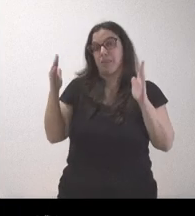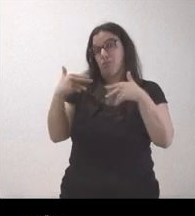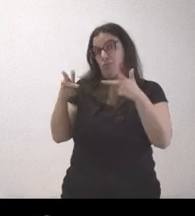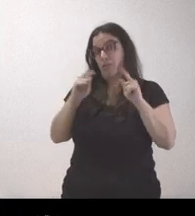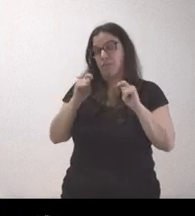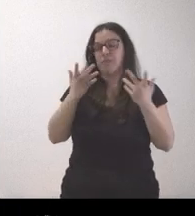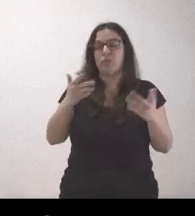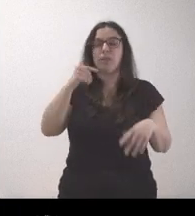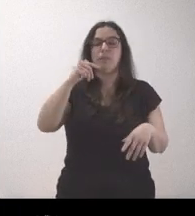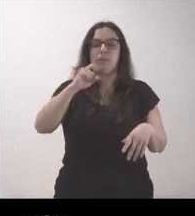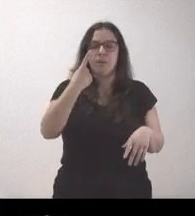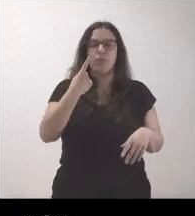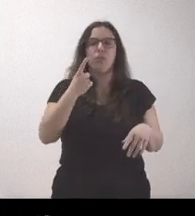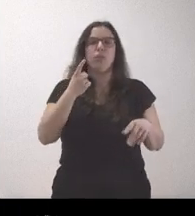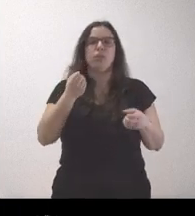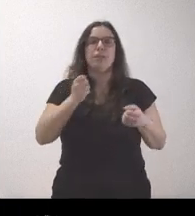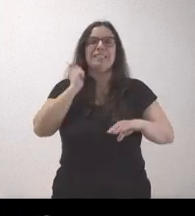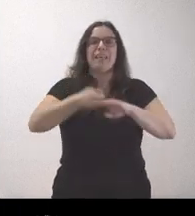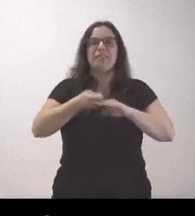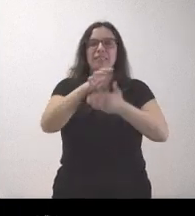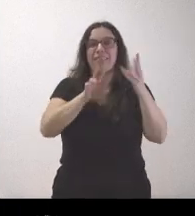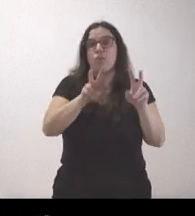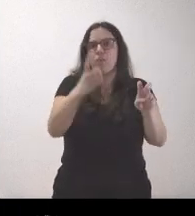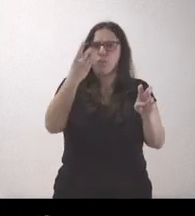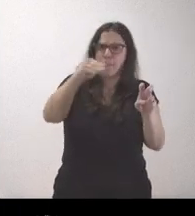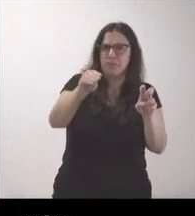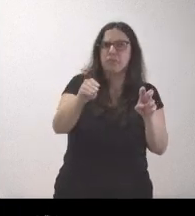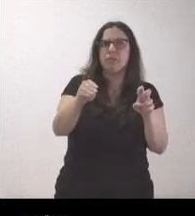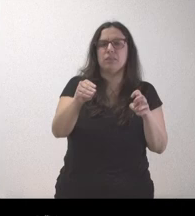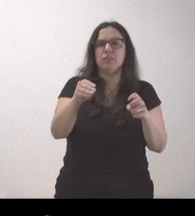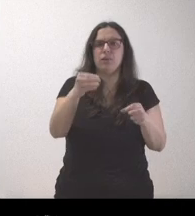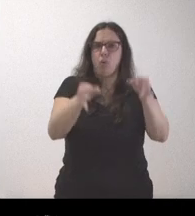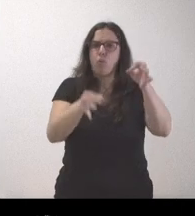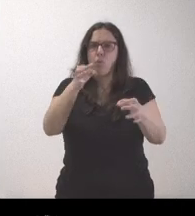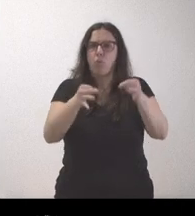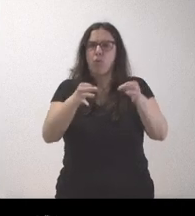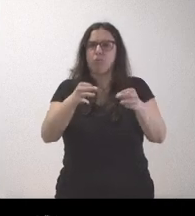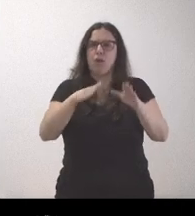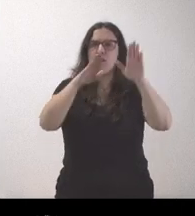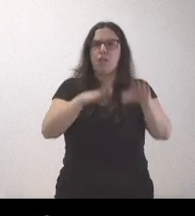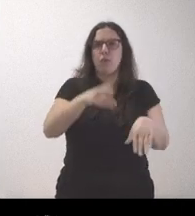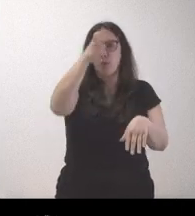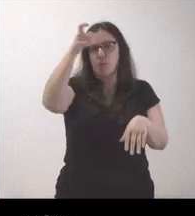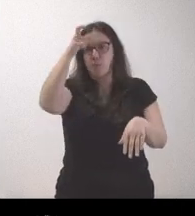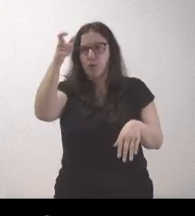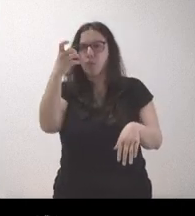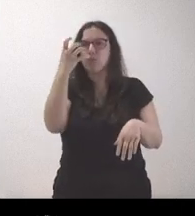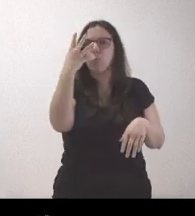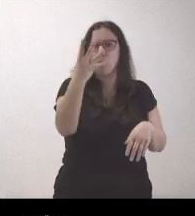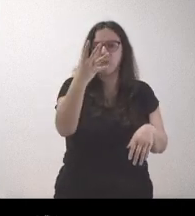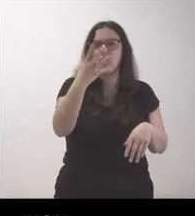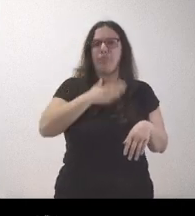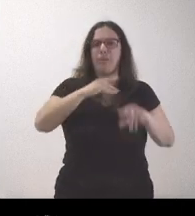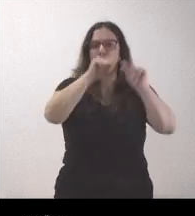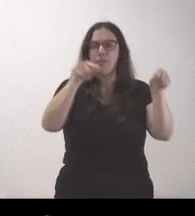hubo una nueva sentencia, nueva, ya son muchas, judicial, a favor de los cuatro pueblos leoneses del puerto de Pinos,